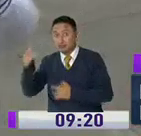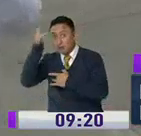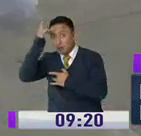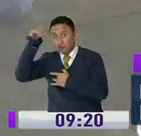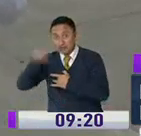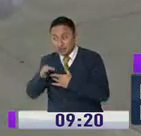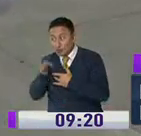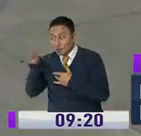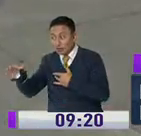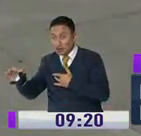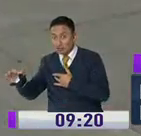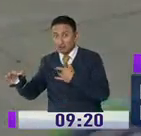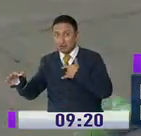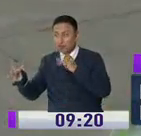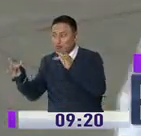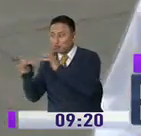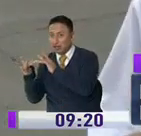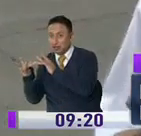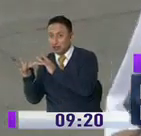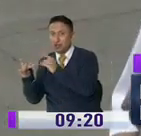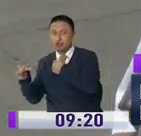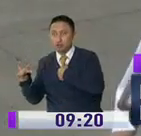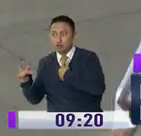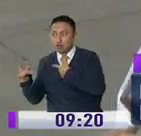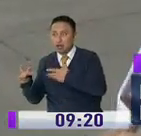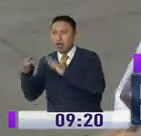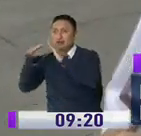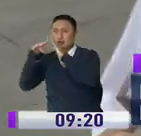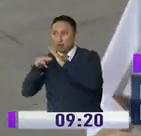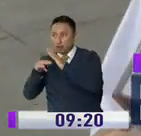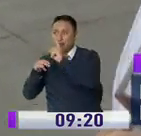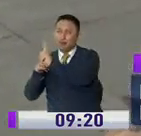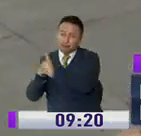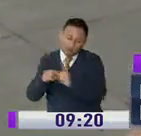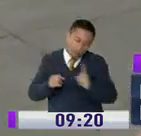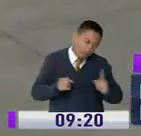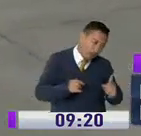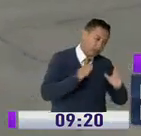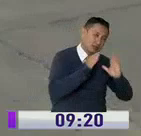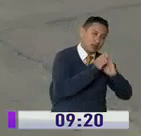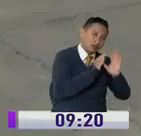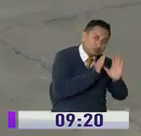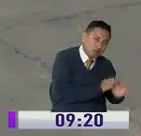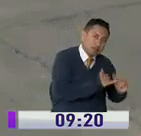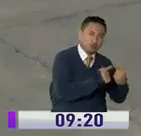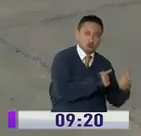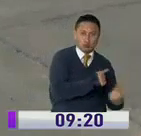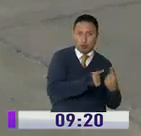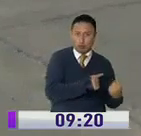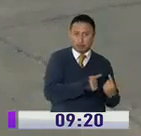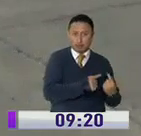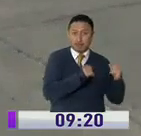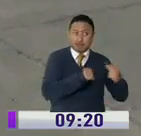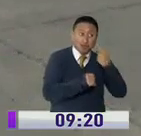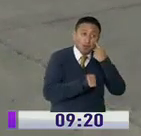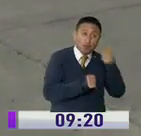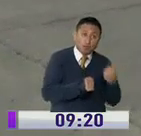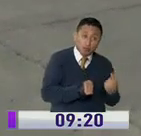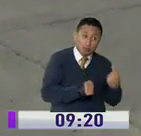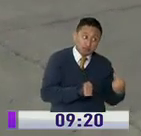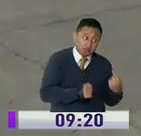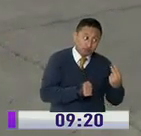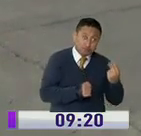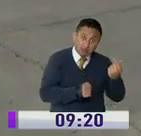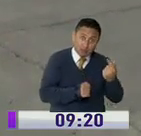y que por esa responsabilidad yo me aislé, como dice el protocolo, pero me hice la prueba